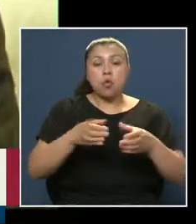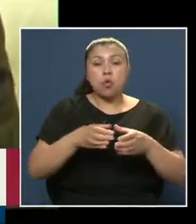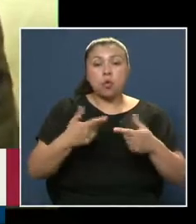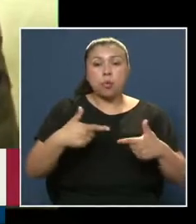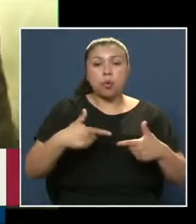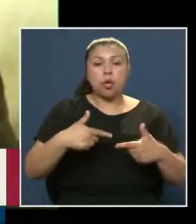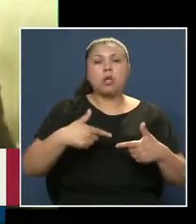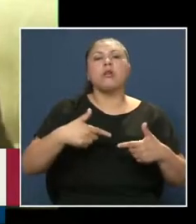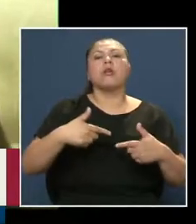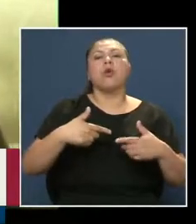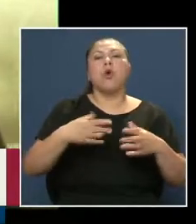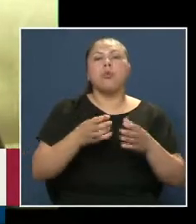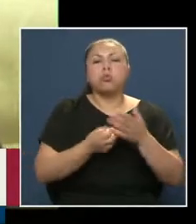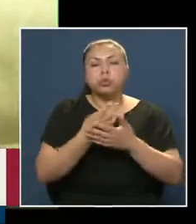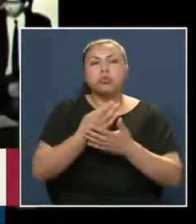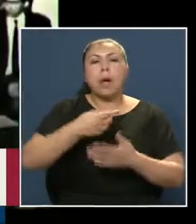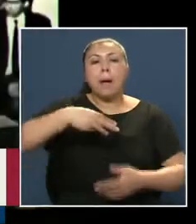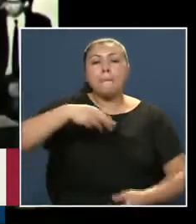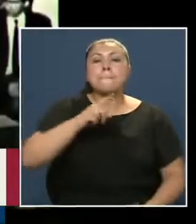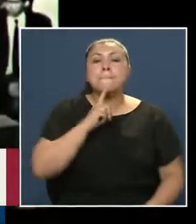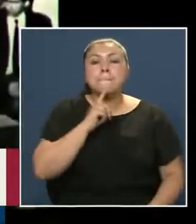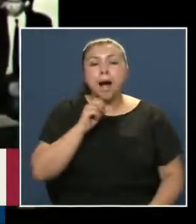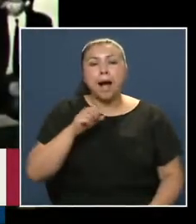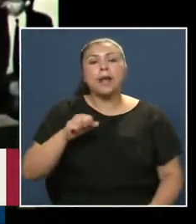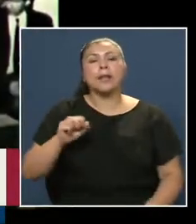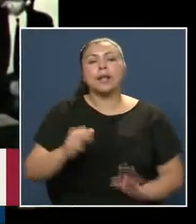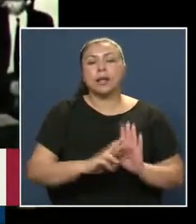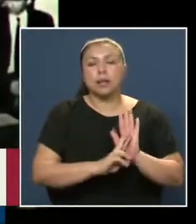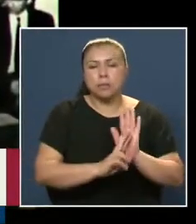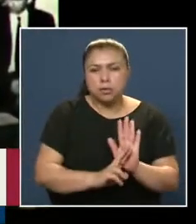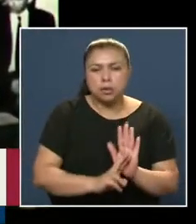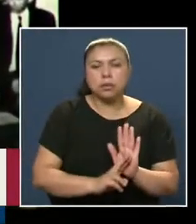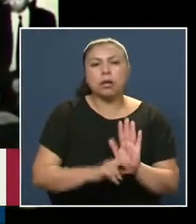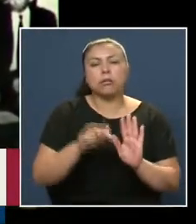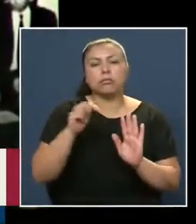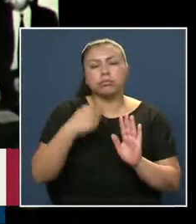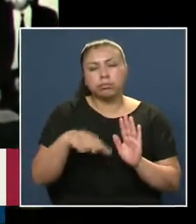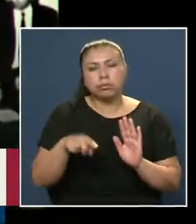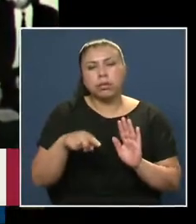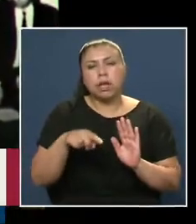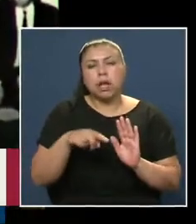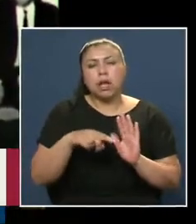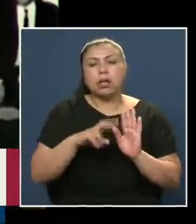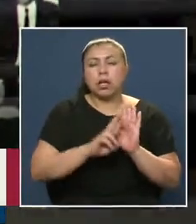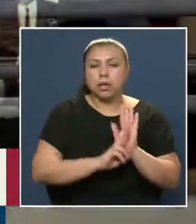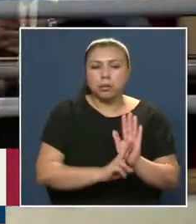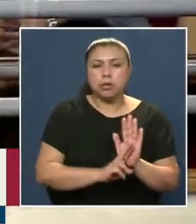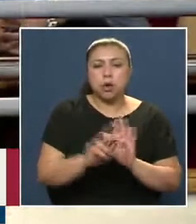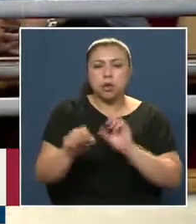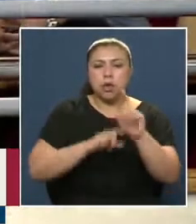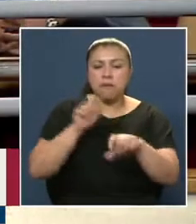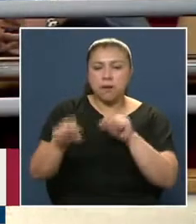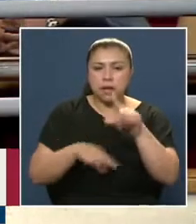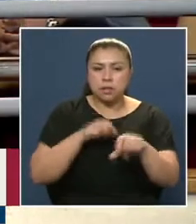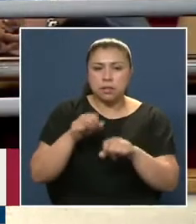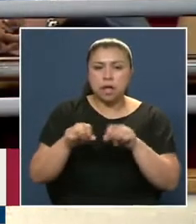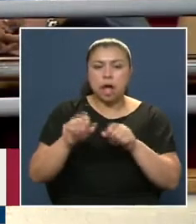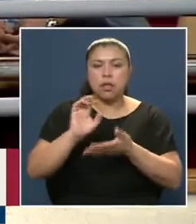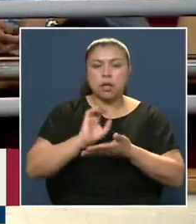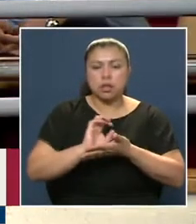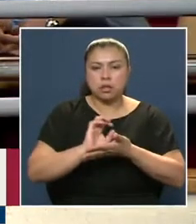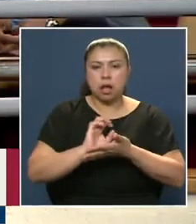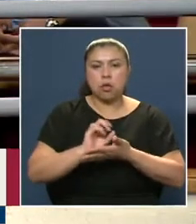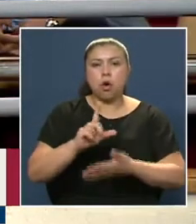Pedro León Gallo Por los hermanos Mata Que representaron Un intento Federalista Que representaron Una defensa De la Estado